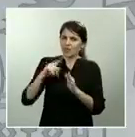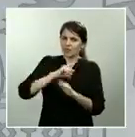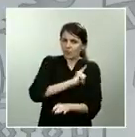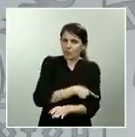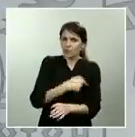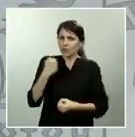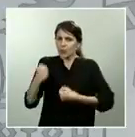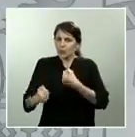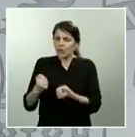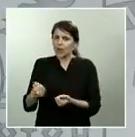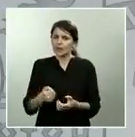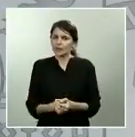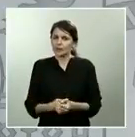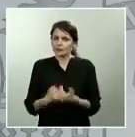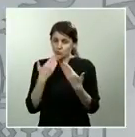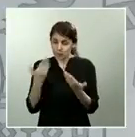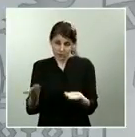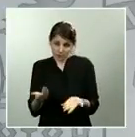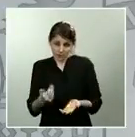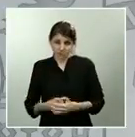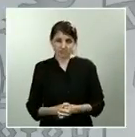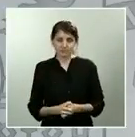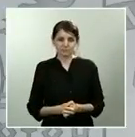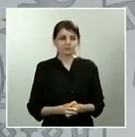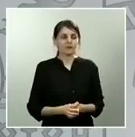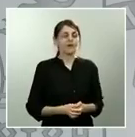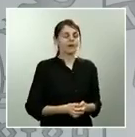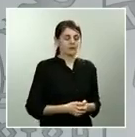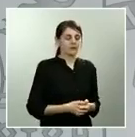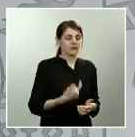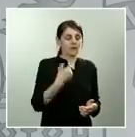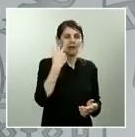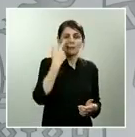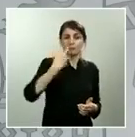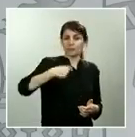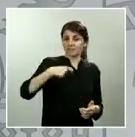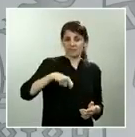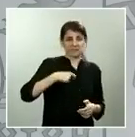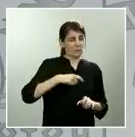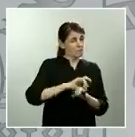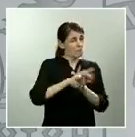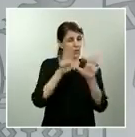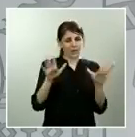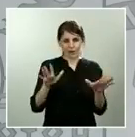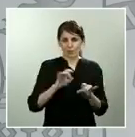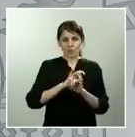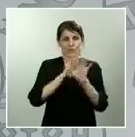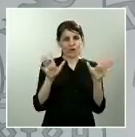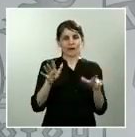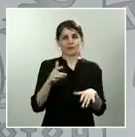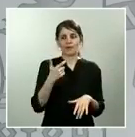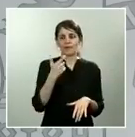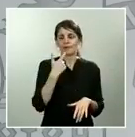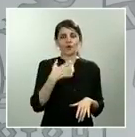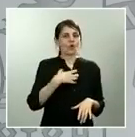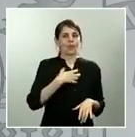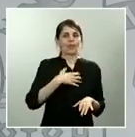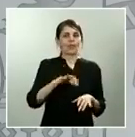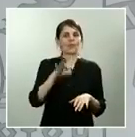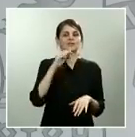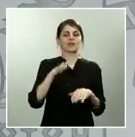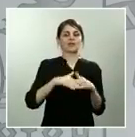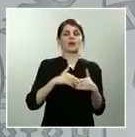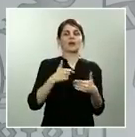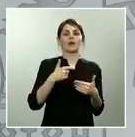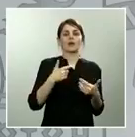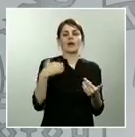con la última pregunta también el presidente fue muy claro en el sentido de que no vamos anticipar ningún escenario sobre el que los técnicos